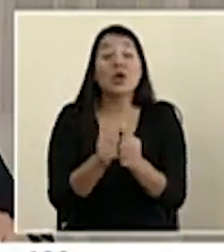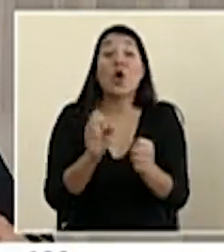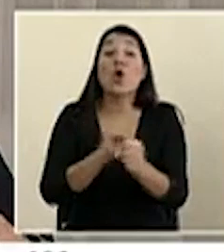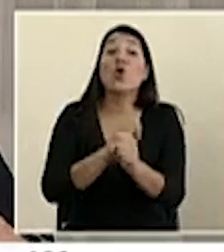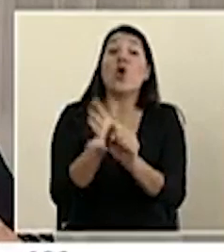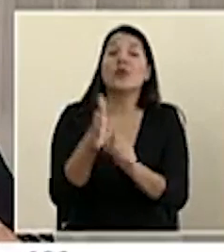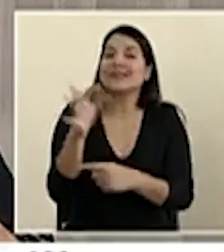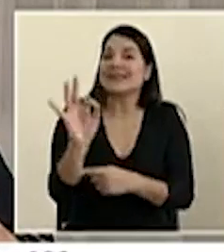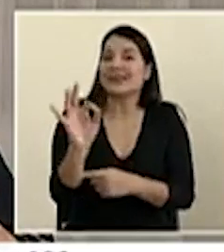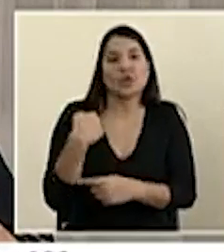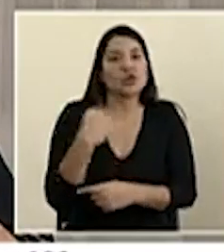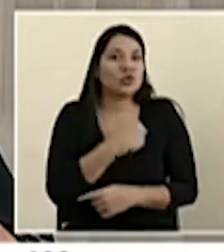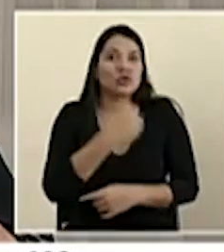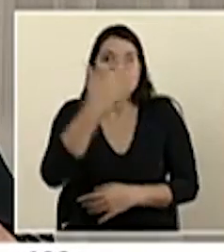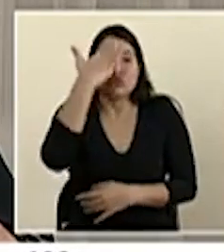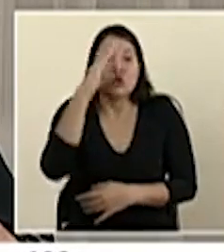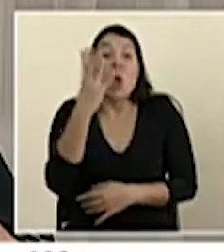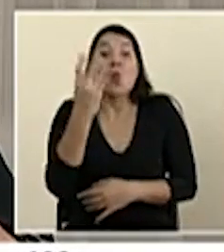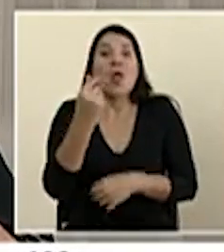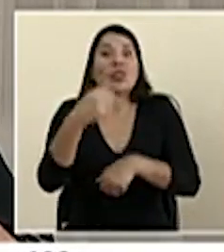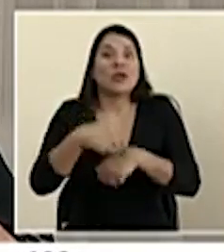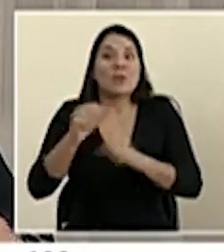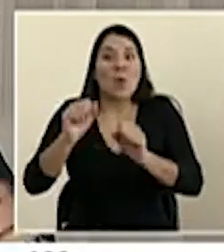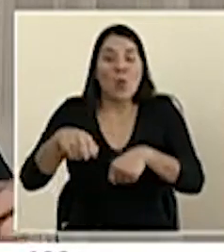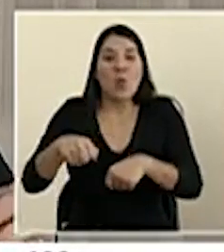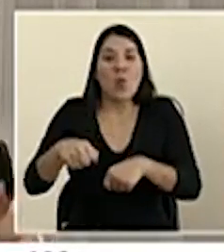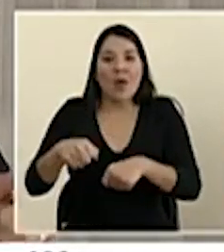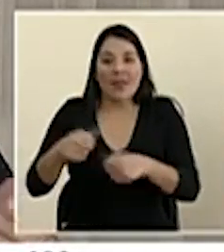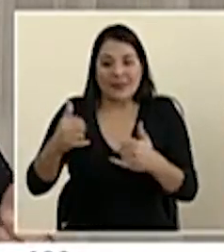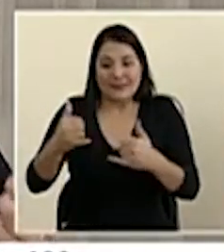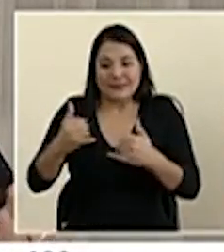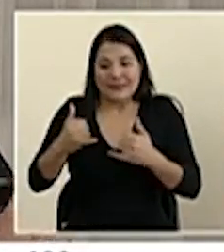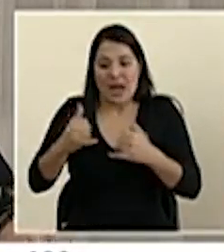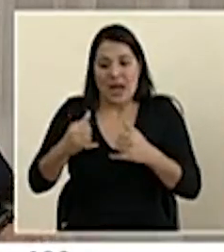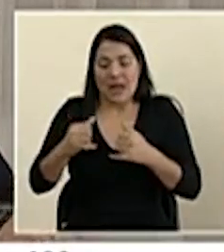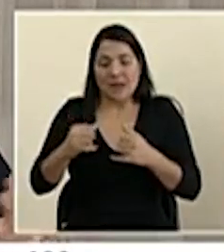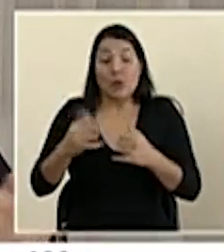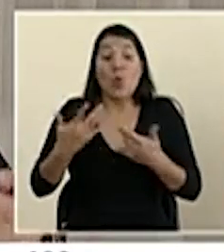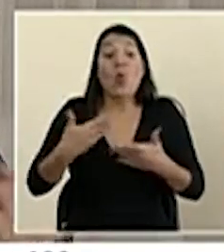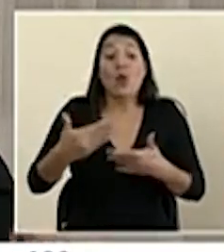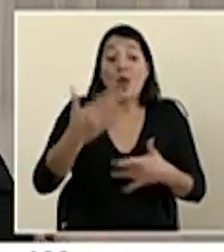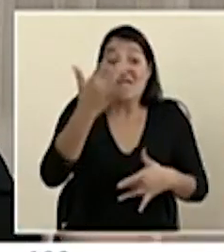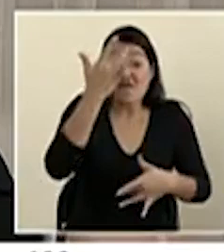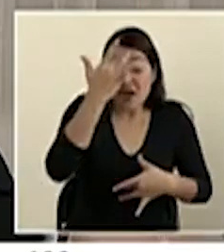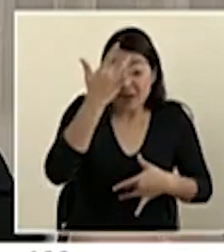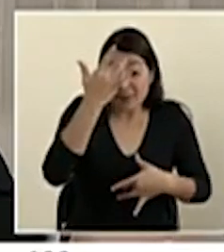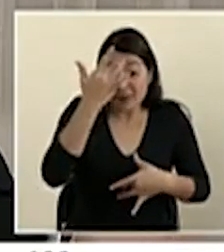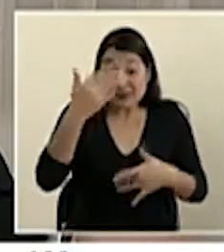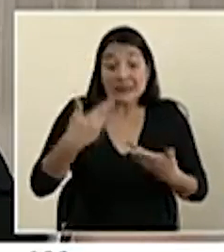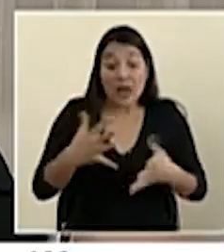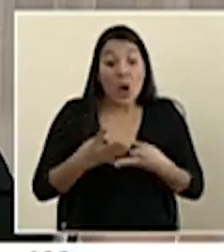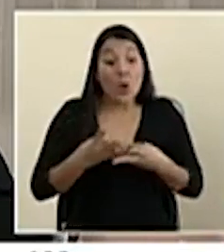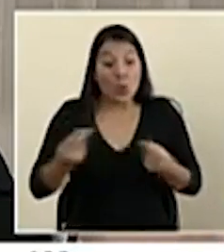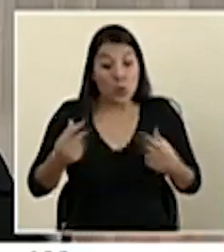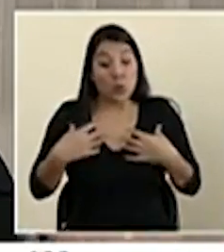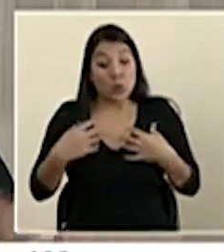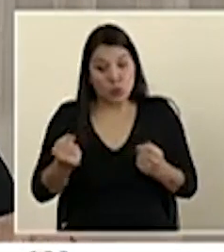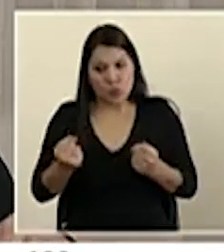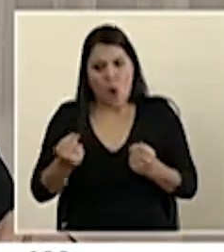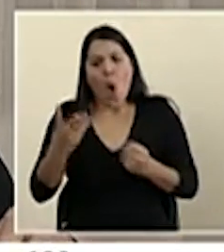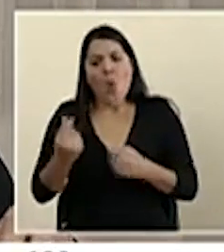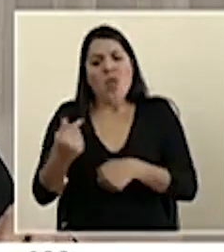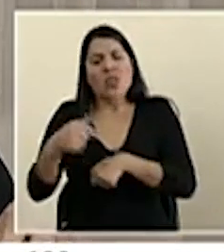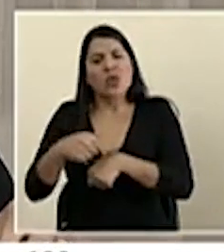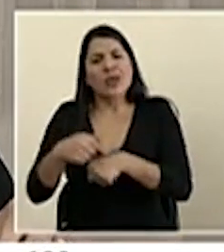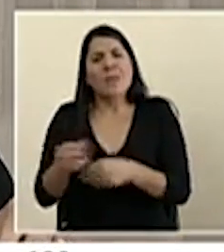-2, no sabemos qué tanto puede durar esa inmunidad en la persona. Se estima que puede ser justamente de un año más. No hemos tenido todavía. Recuerden que